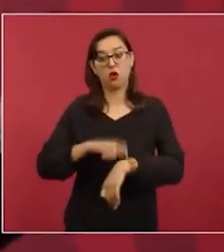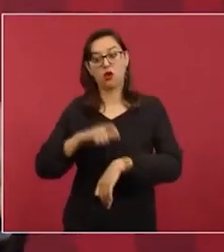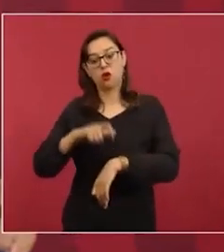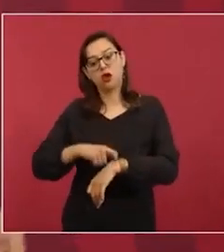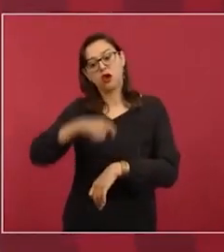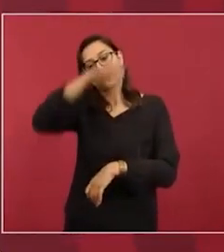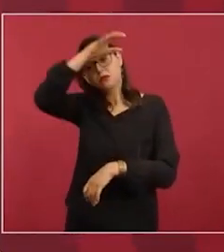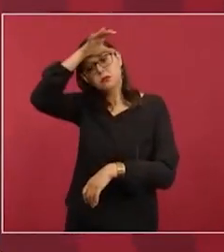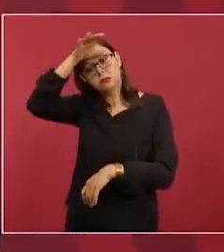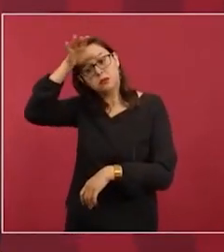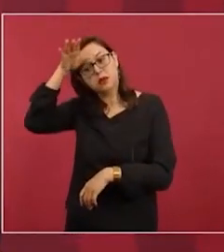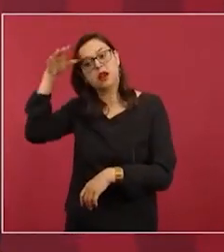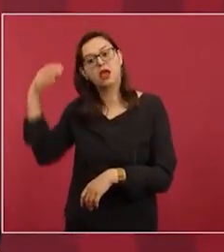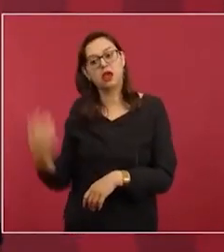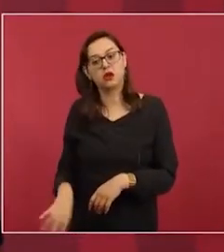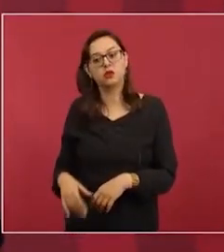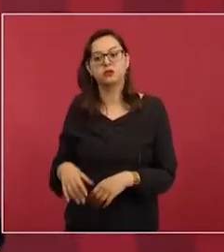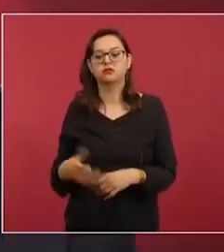hoy.